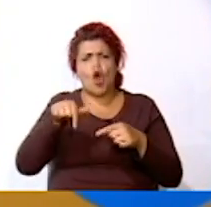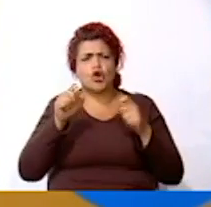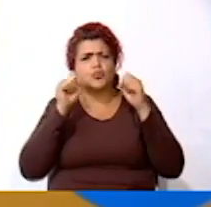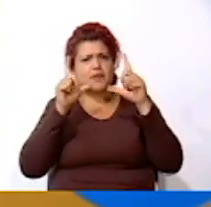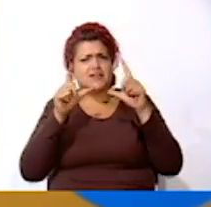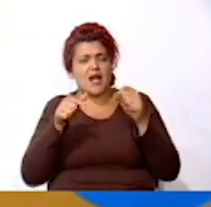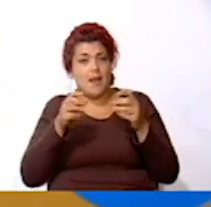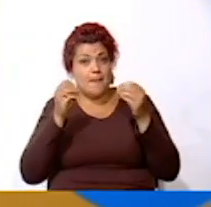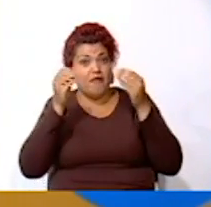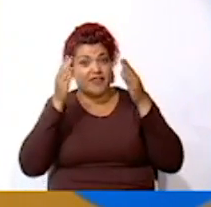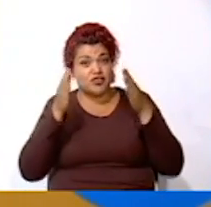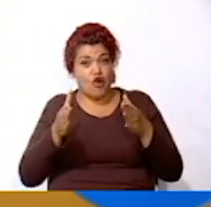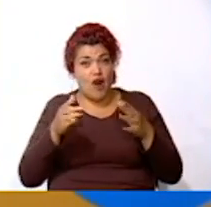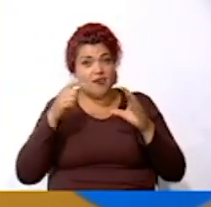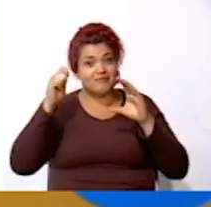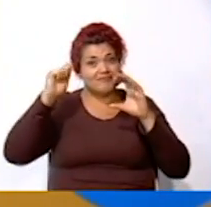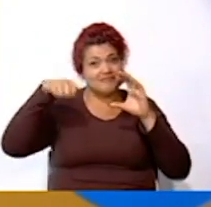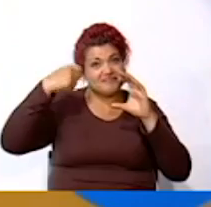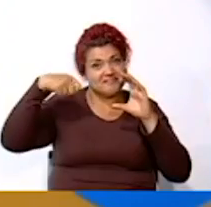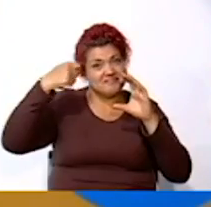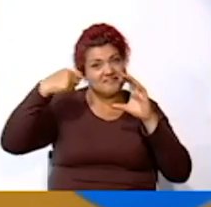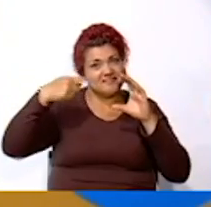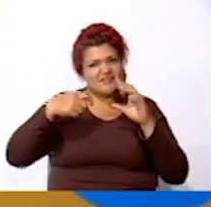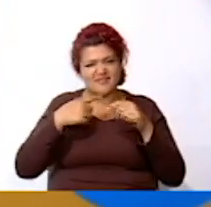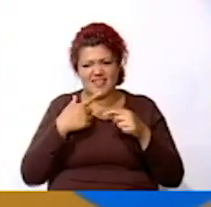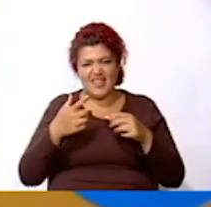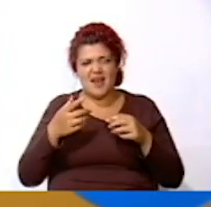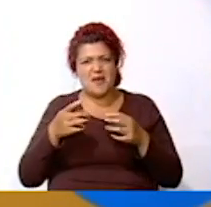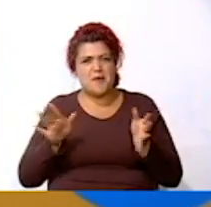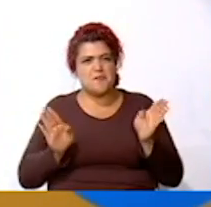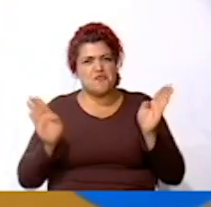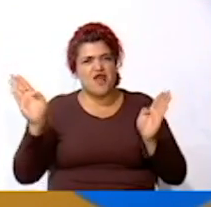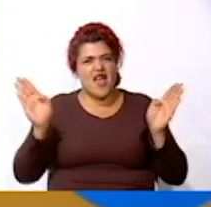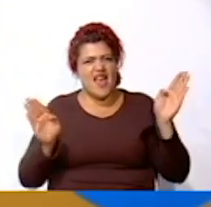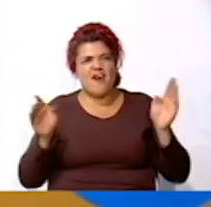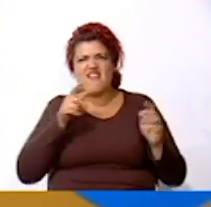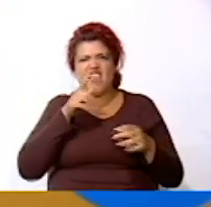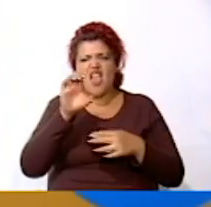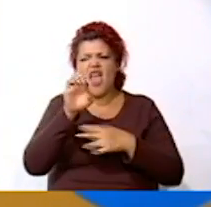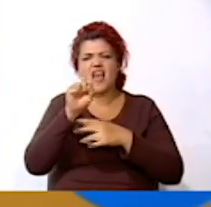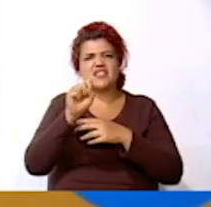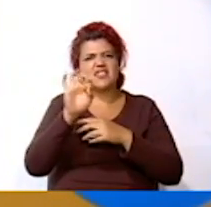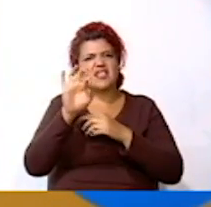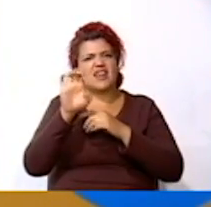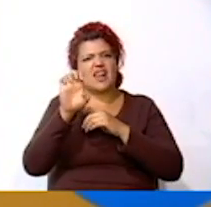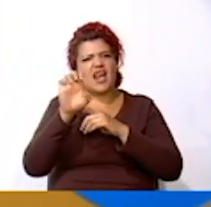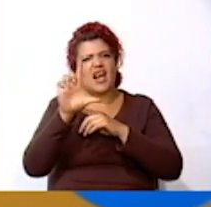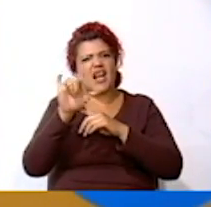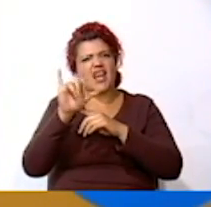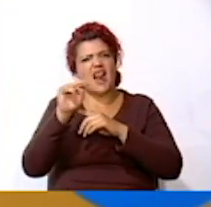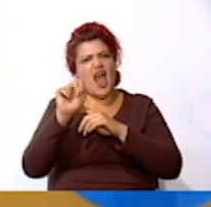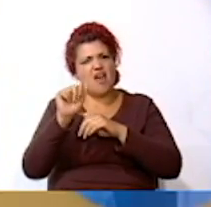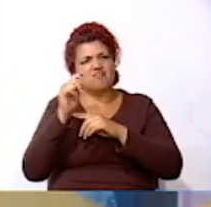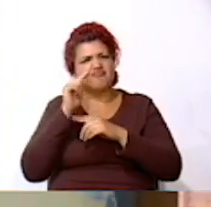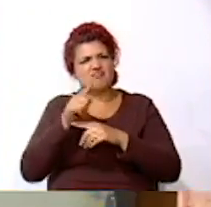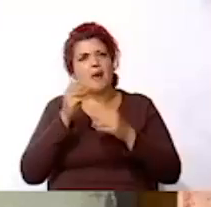Marcela Calvo nos ha grabado un video con Estelina. ¿Quieren saber quién es Estelina? ¡Vamos a verla!